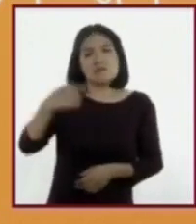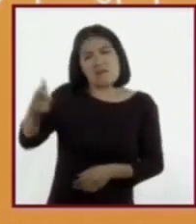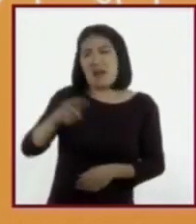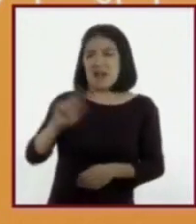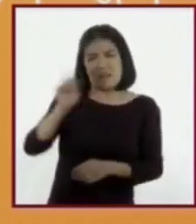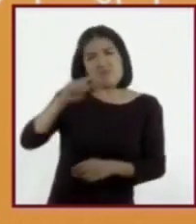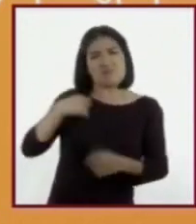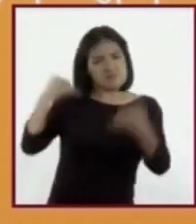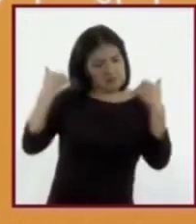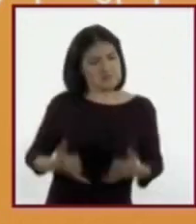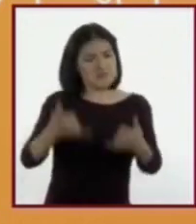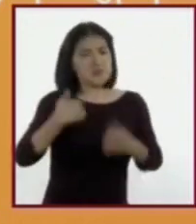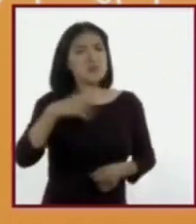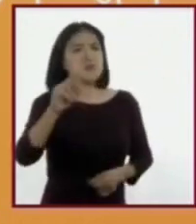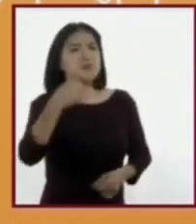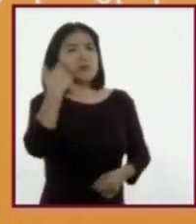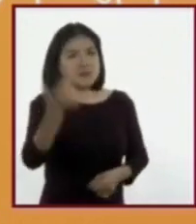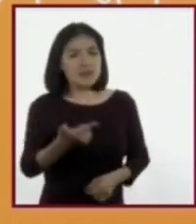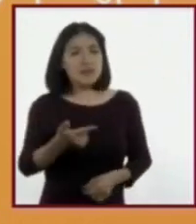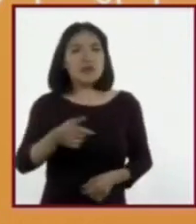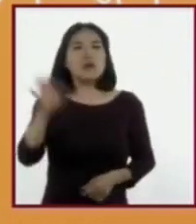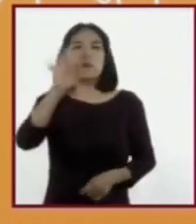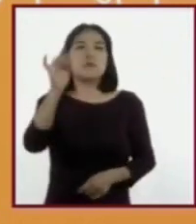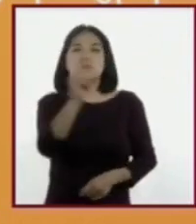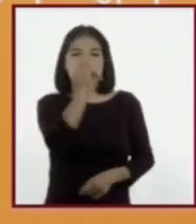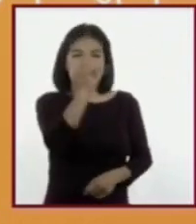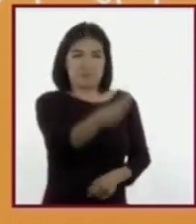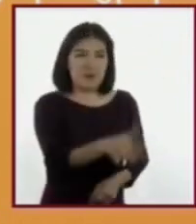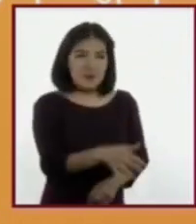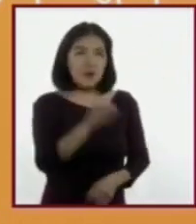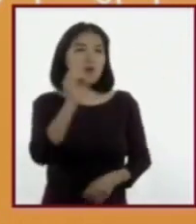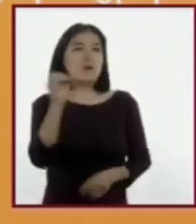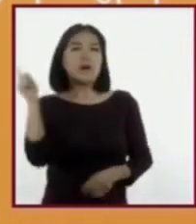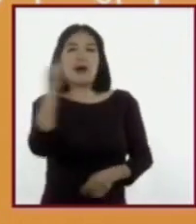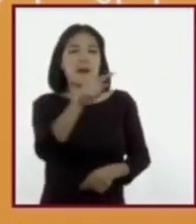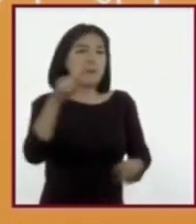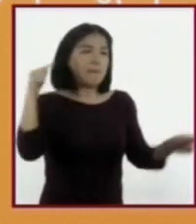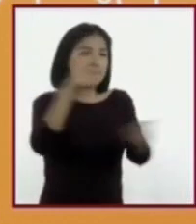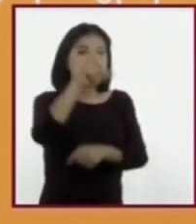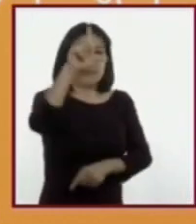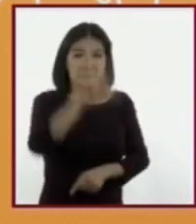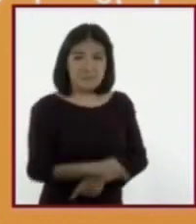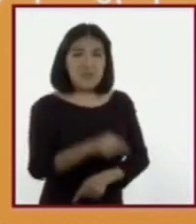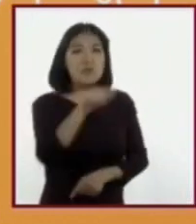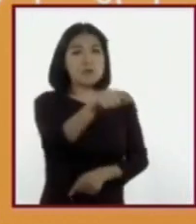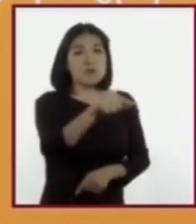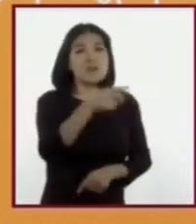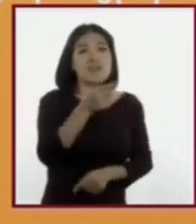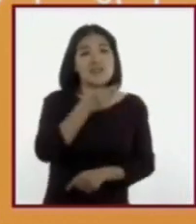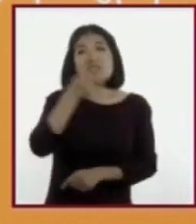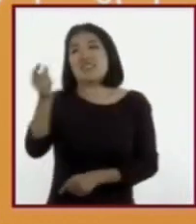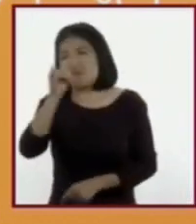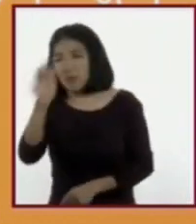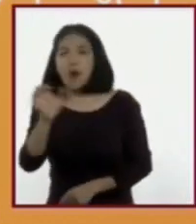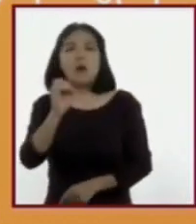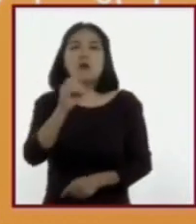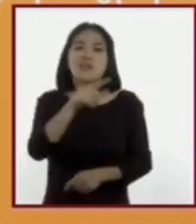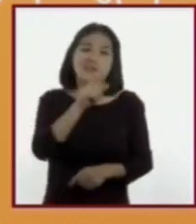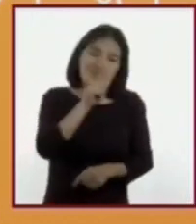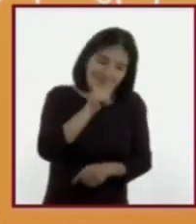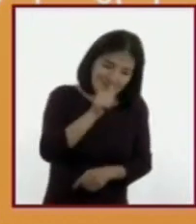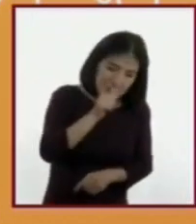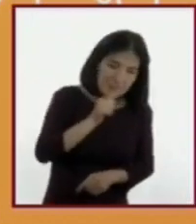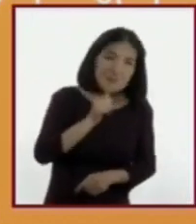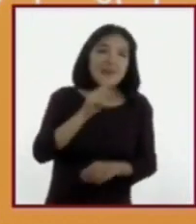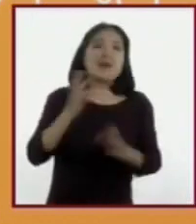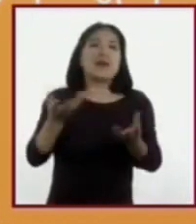otros? Si alguien los insulta o los hiere, ¿lo dices claramente o prefieres no decir nada? Si